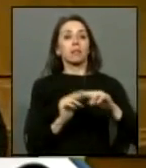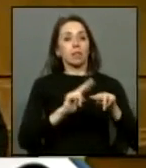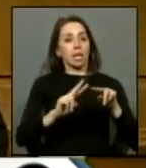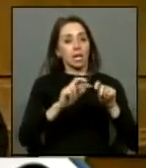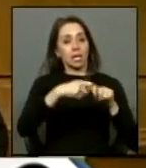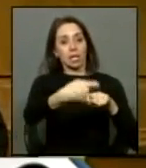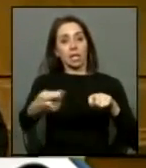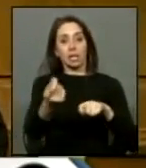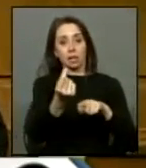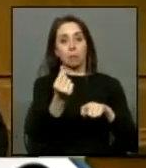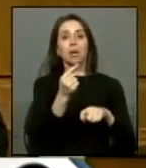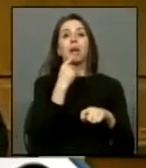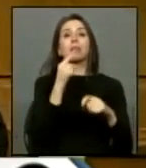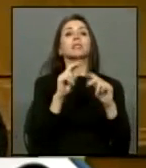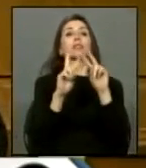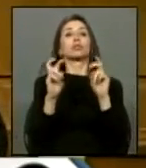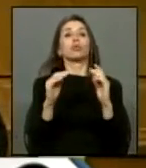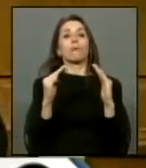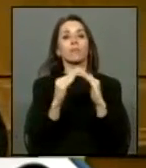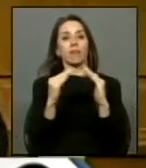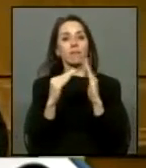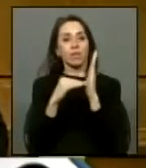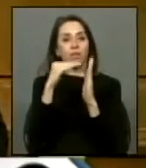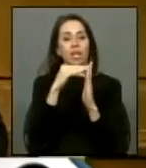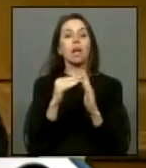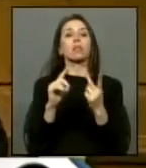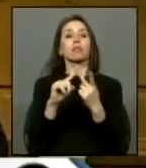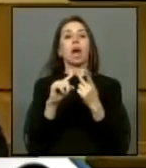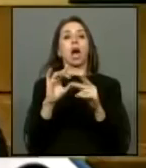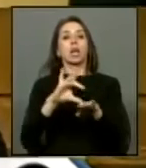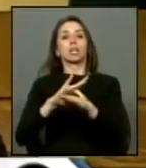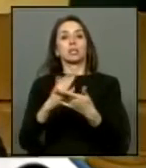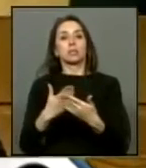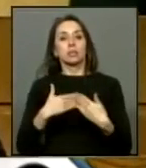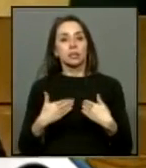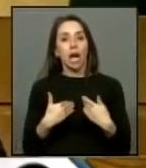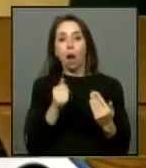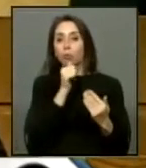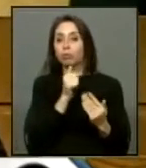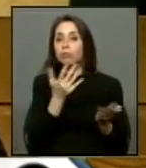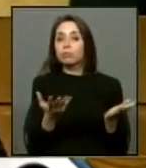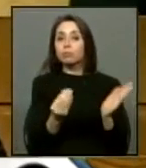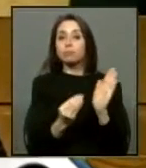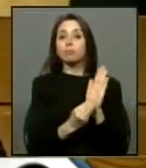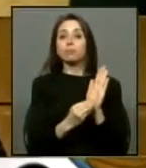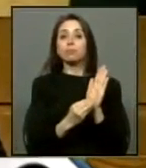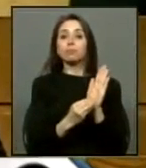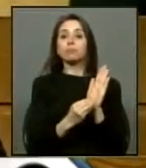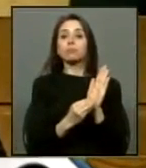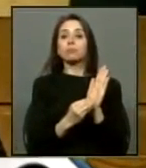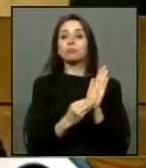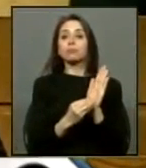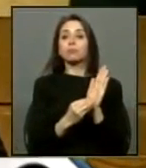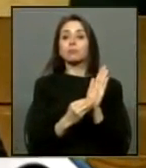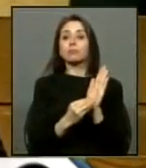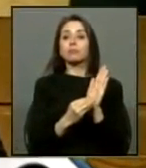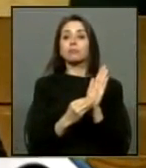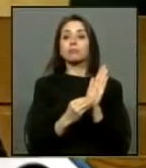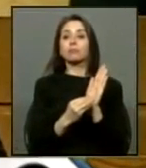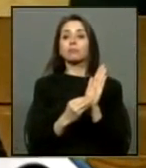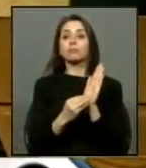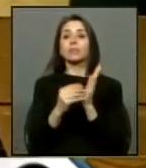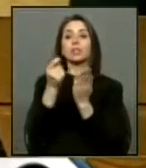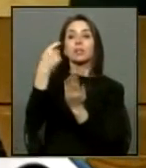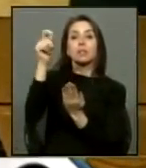hablar de vivienda hablar de salud hablar de efectivamente la calificación constante en